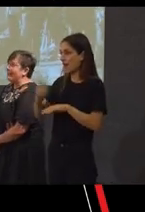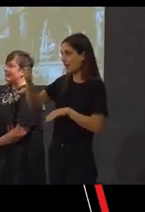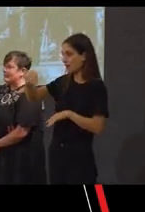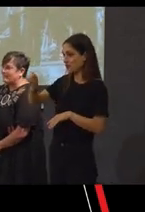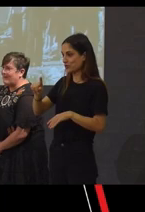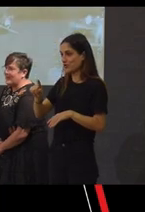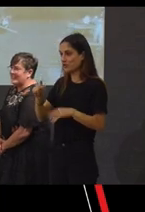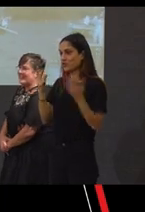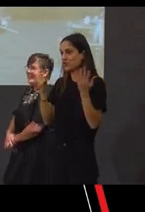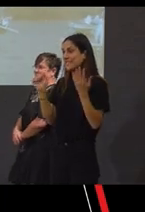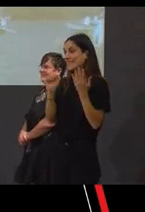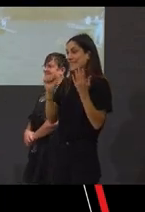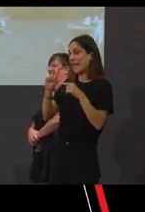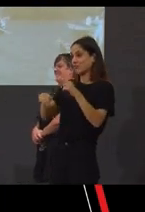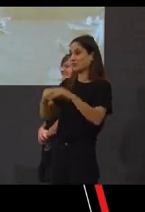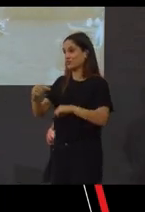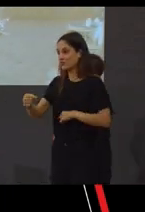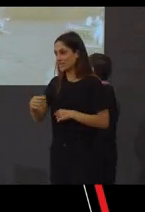Setenta años después.